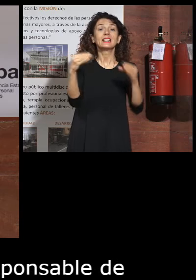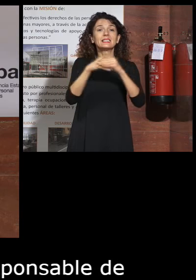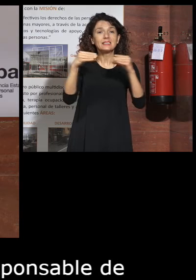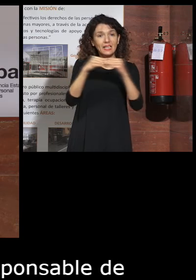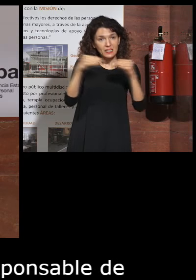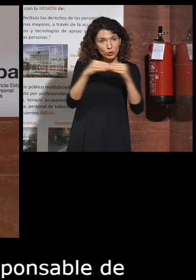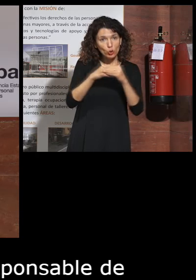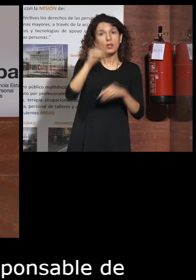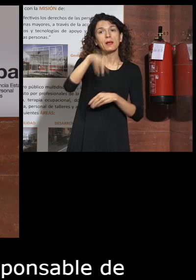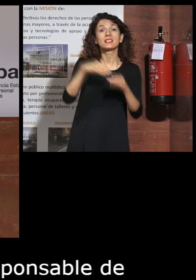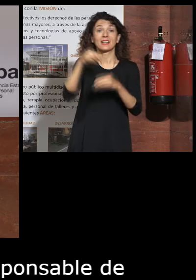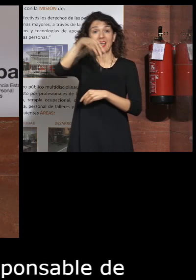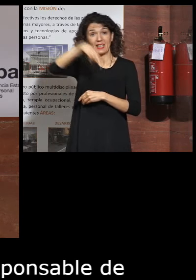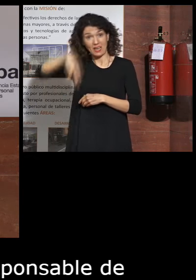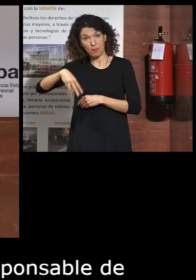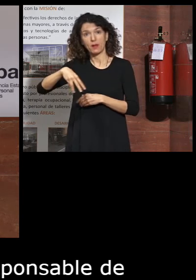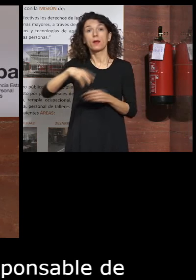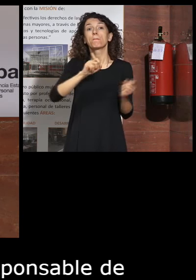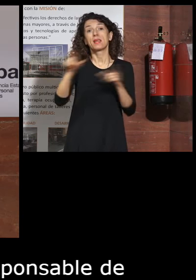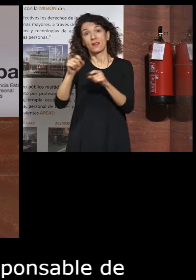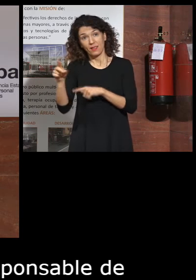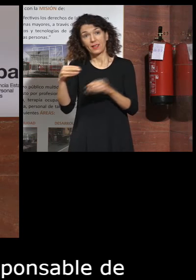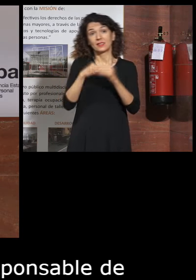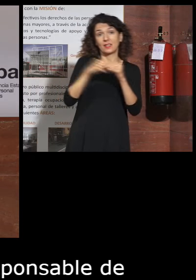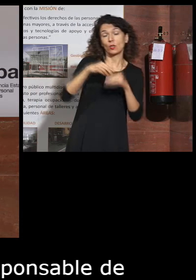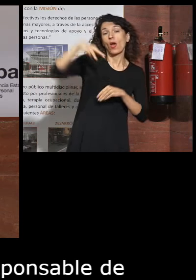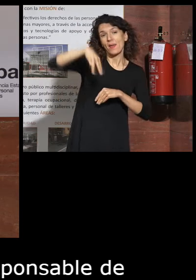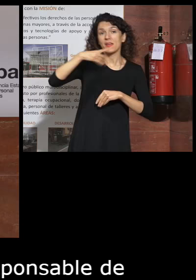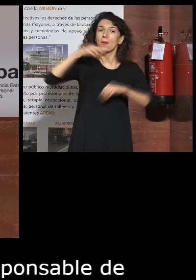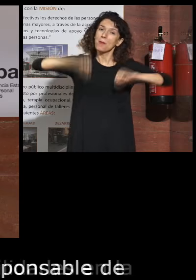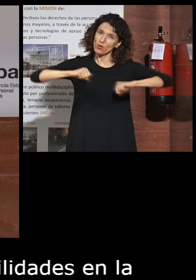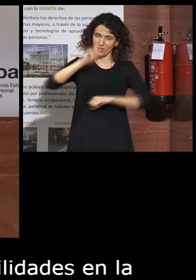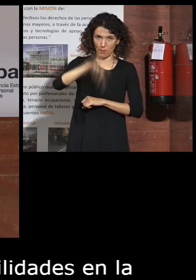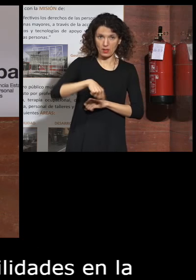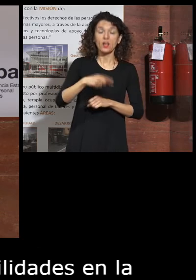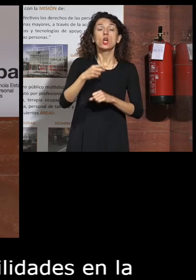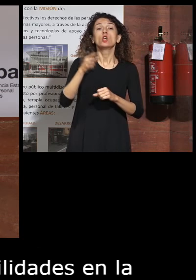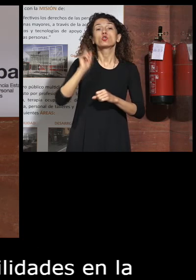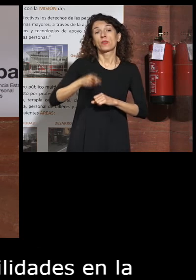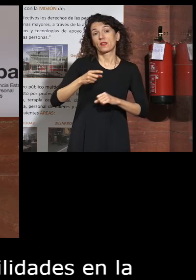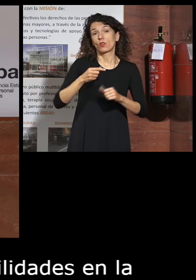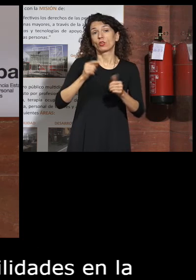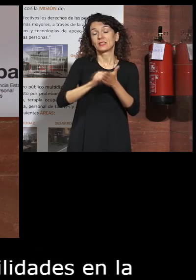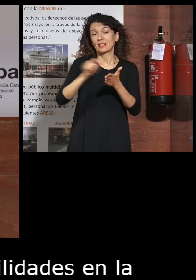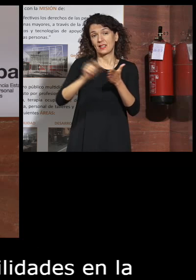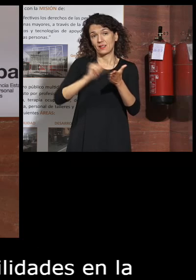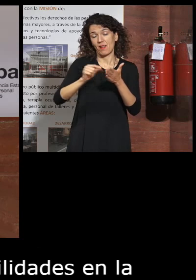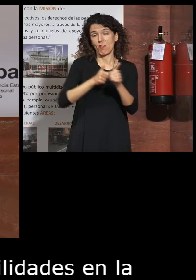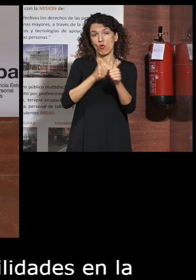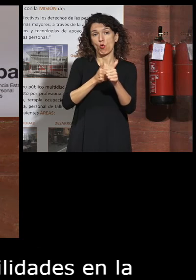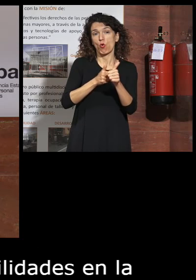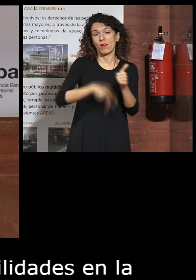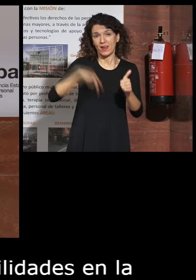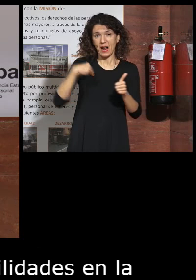con N en el inserso con M de migraciones y en el inserso con M de mayores como subdirector general secretario general y más cargos